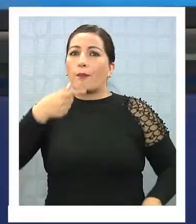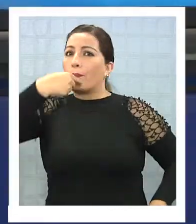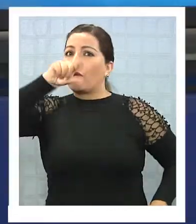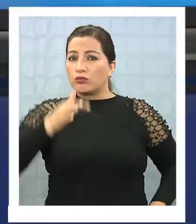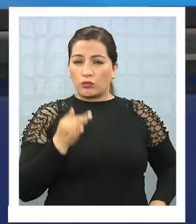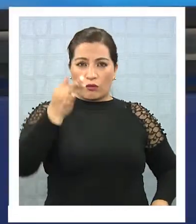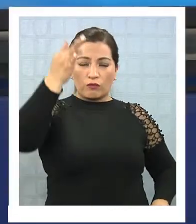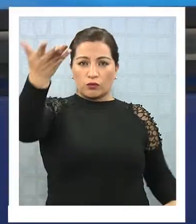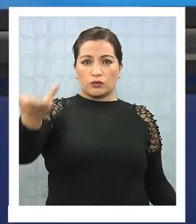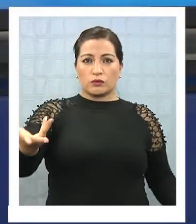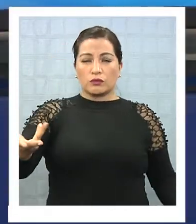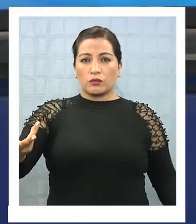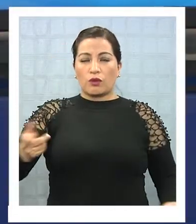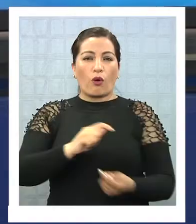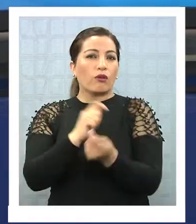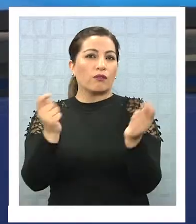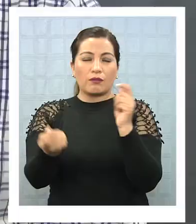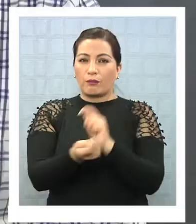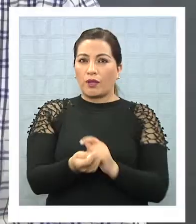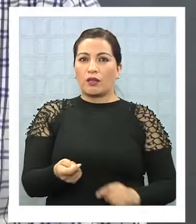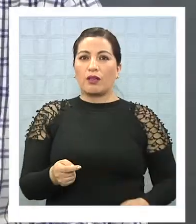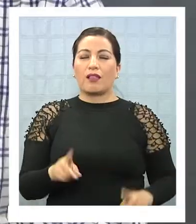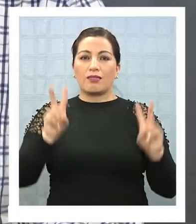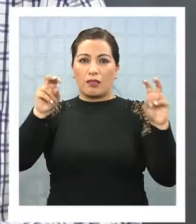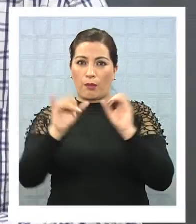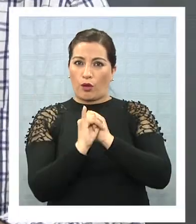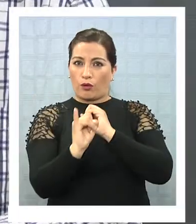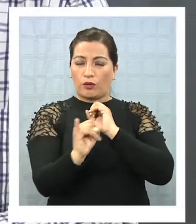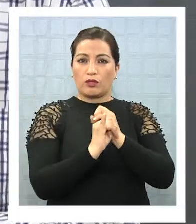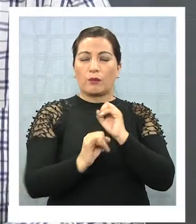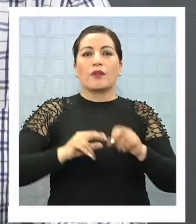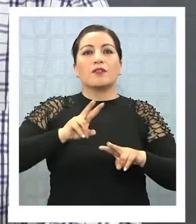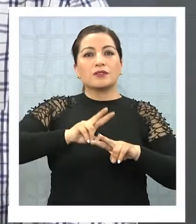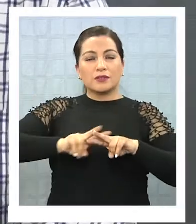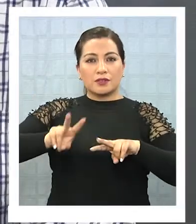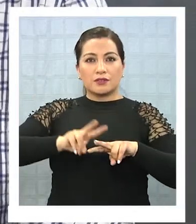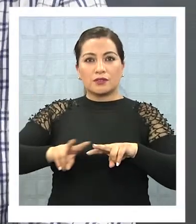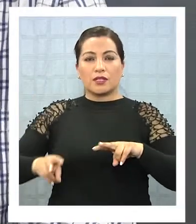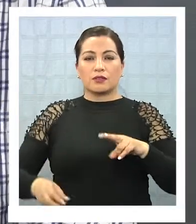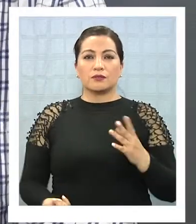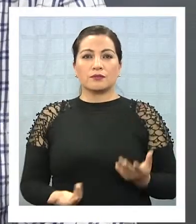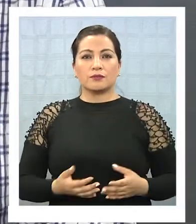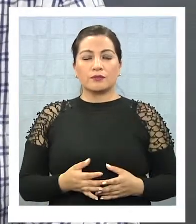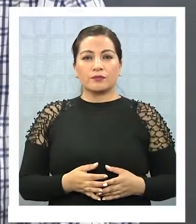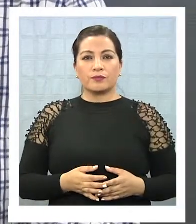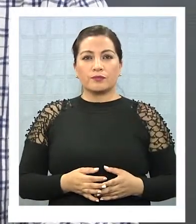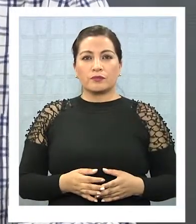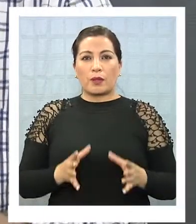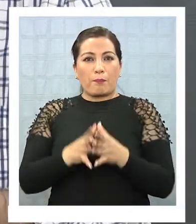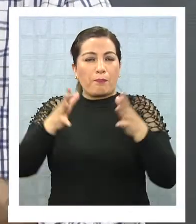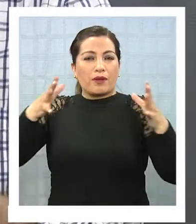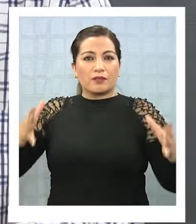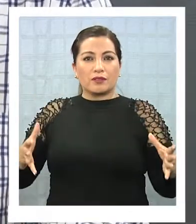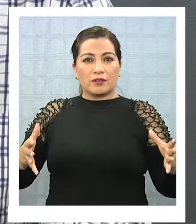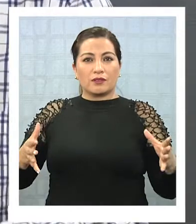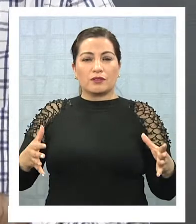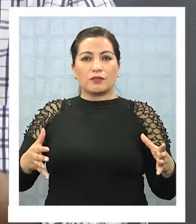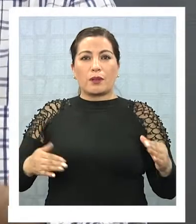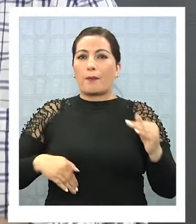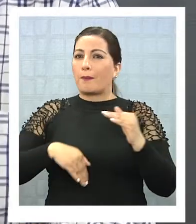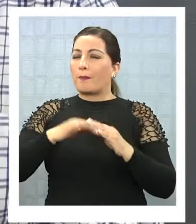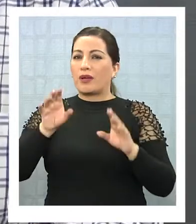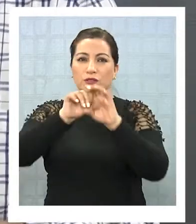es necesario, como se ha señalado, cambiar un poco lo que es la UNEMI, y generar, digamos, una instancia más grande, entiendo, con mayor